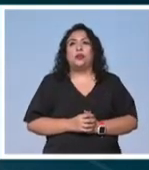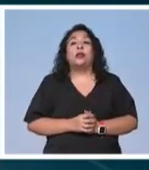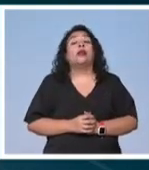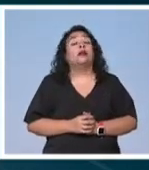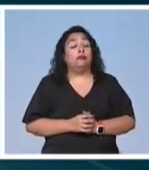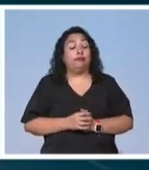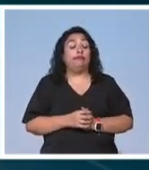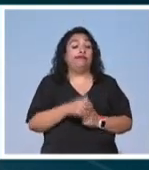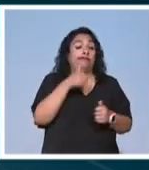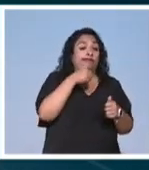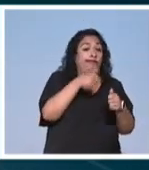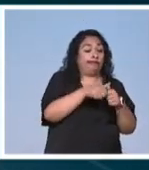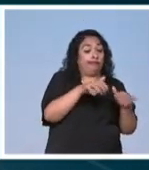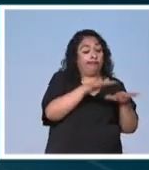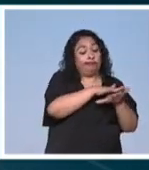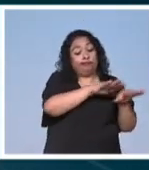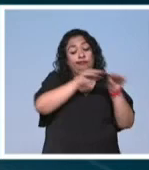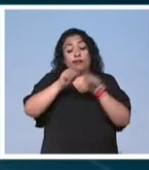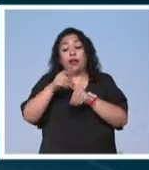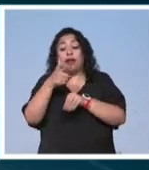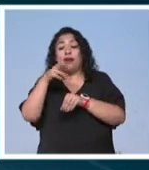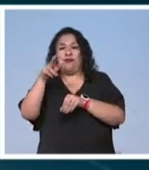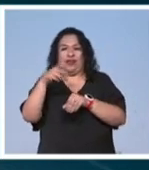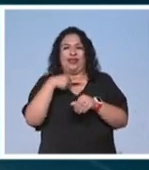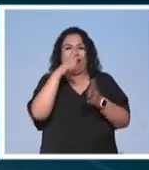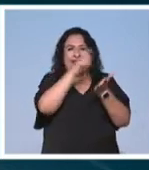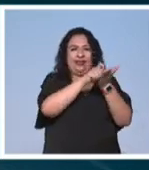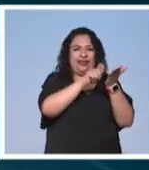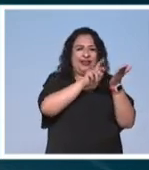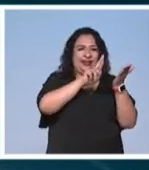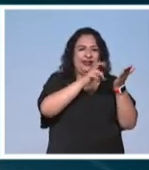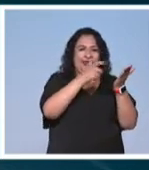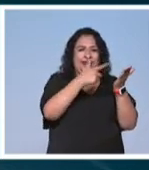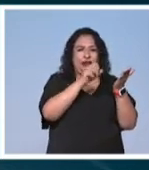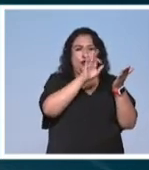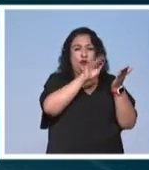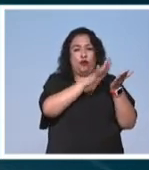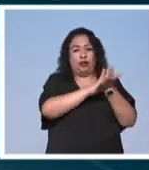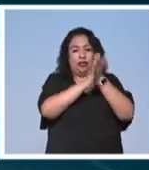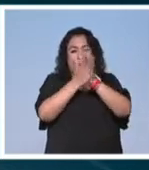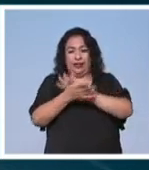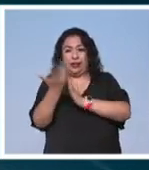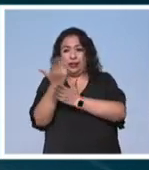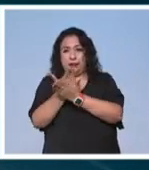De las letras a la gráfica. La obra de Ricardo Flores Magón se viste de imágenes.